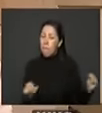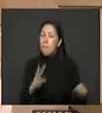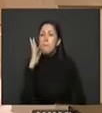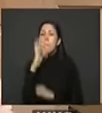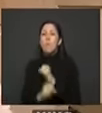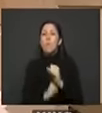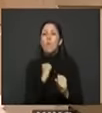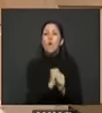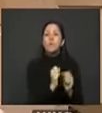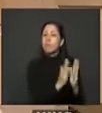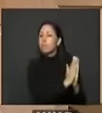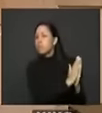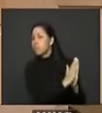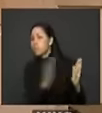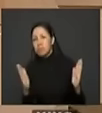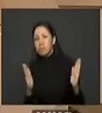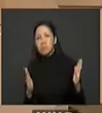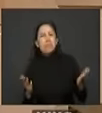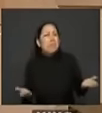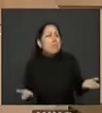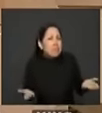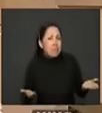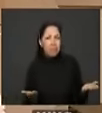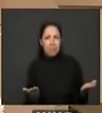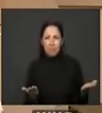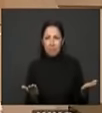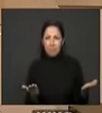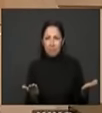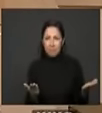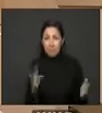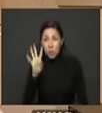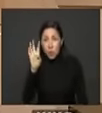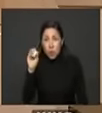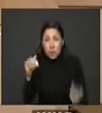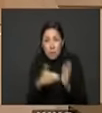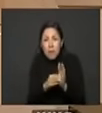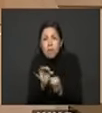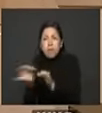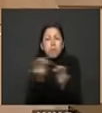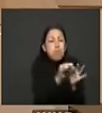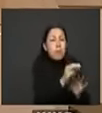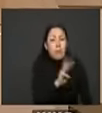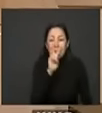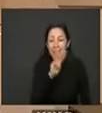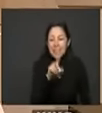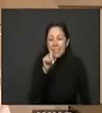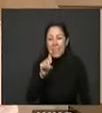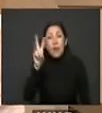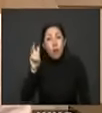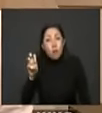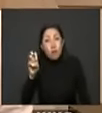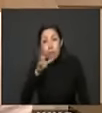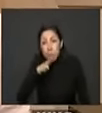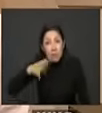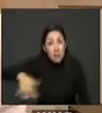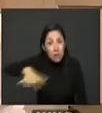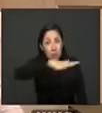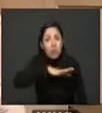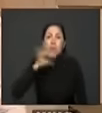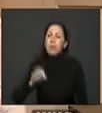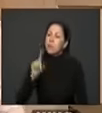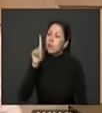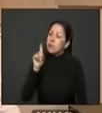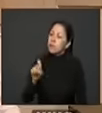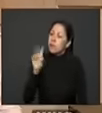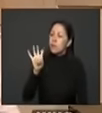años hacer esto en cuatro años para esos cuarenta mil veredas para esos trescientos sesenta y ocho municipios cuesta seiscientos